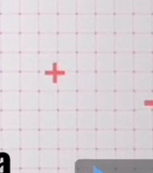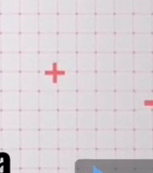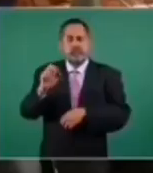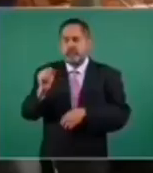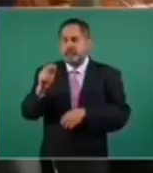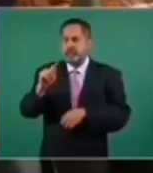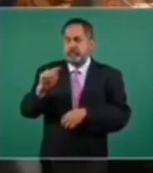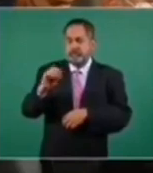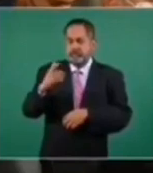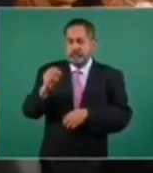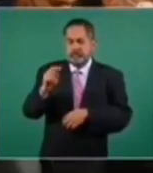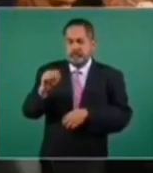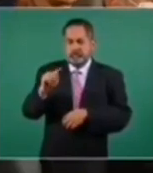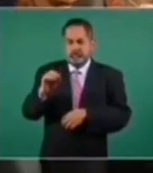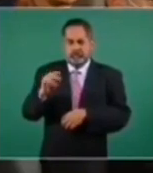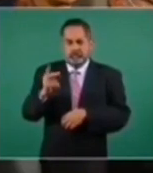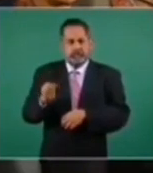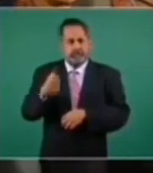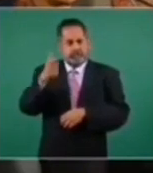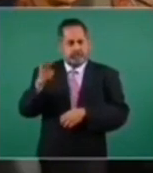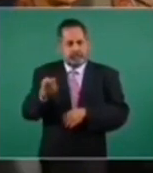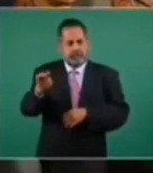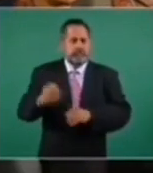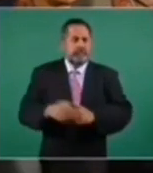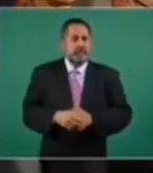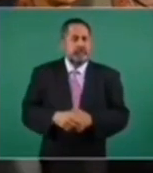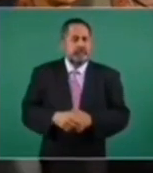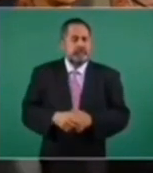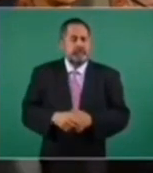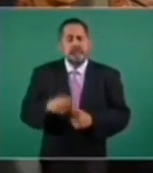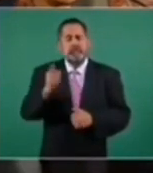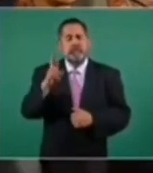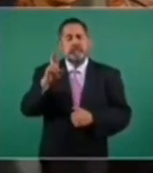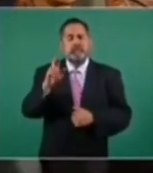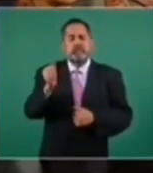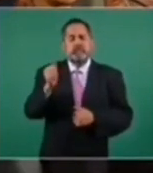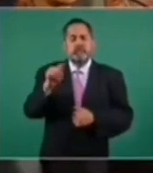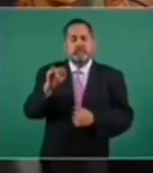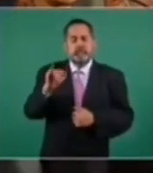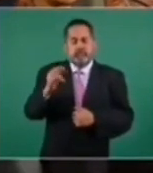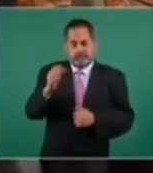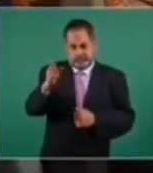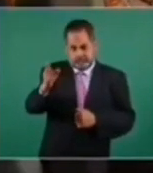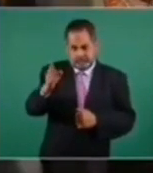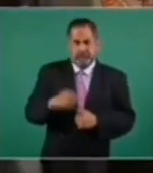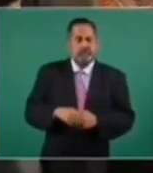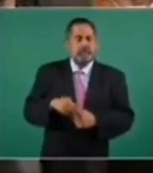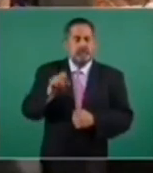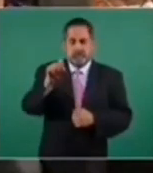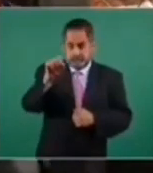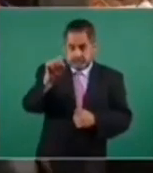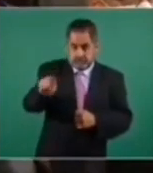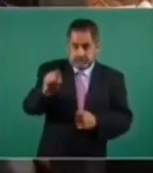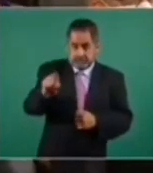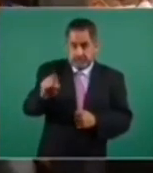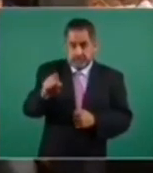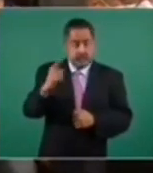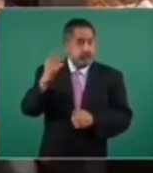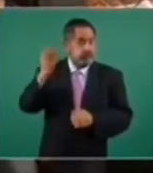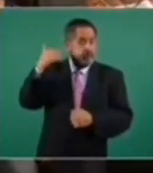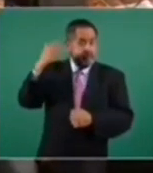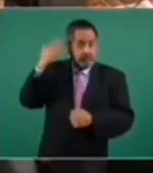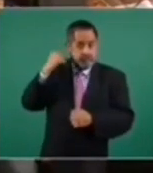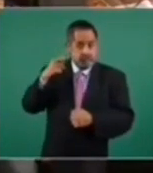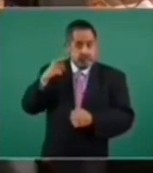La primera pregunta, doctor Santiago Nieto, usted mismo fue víctima